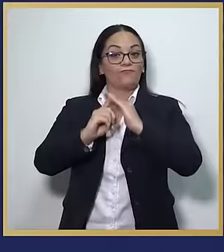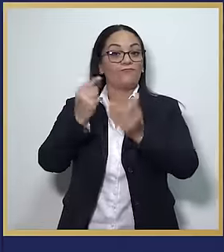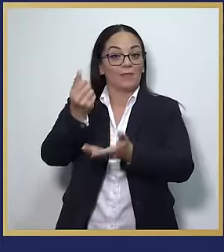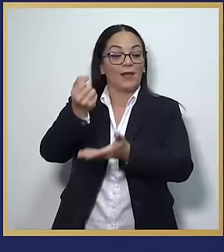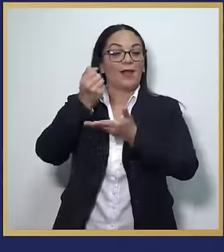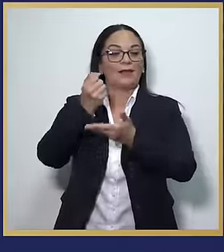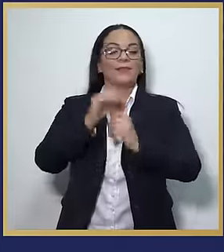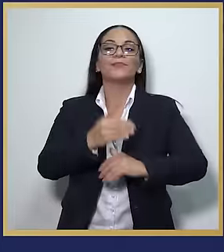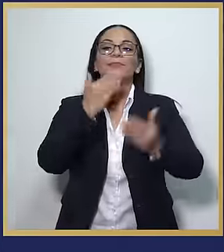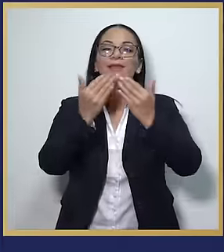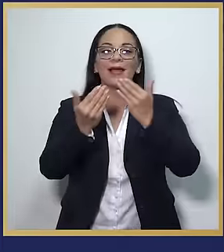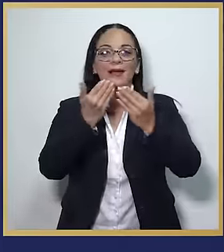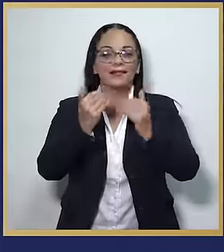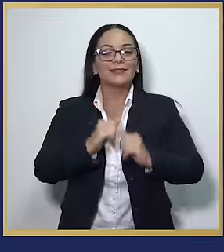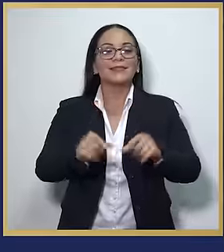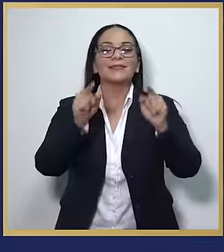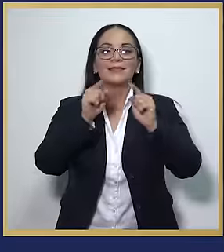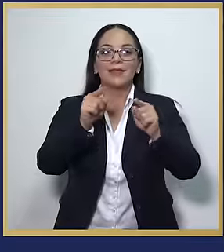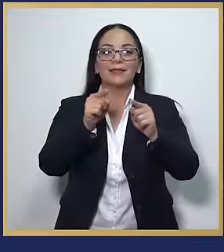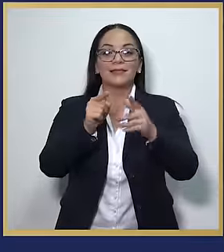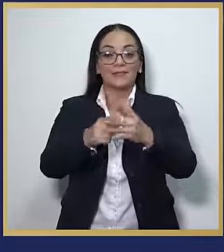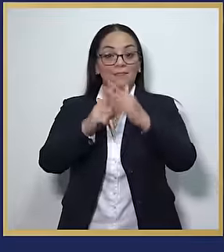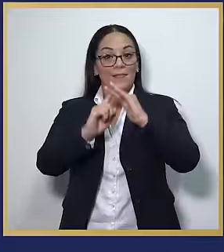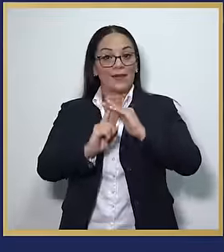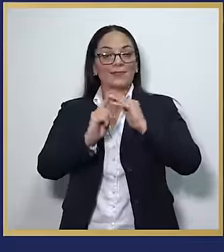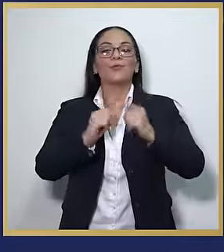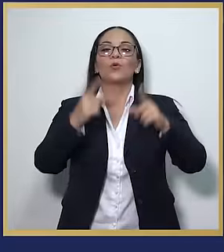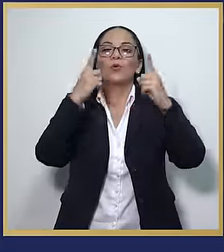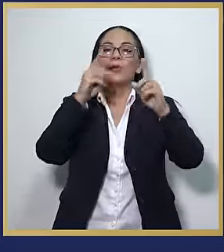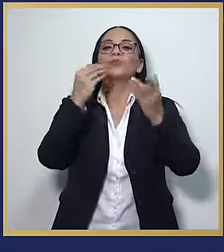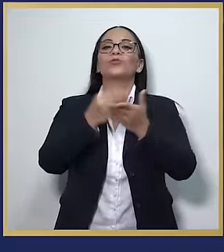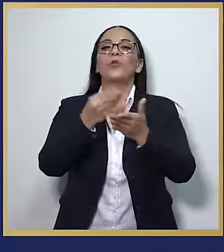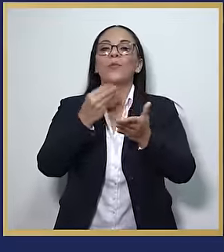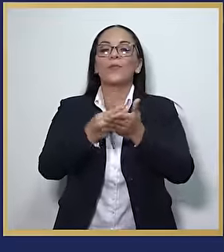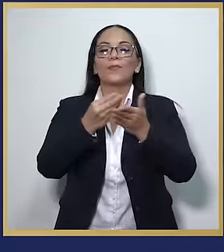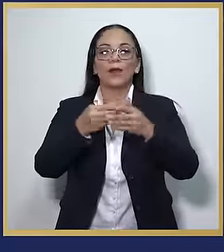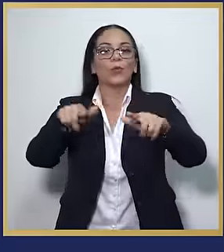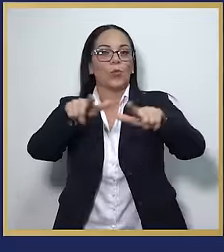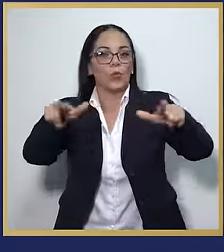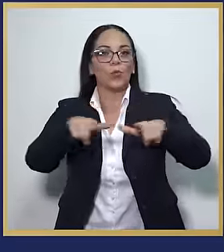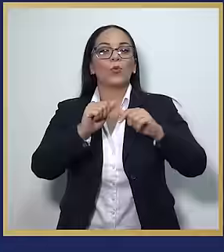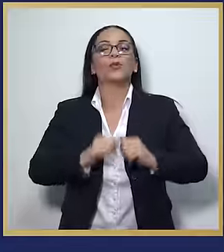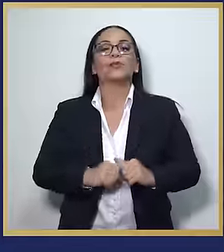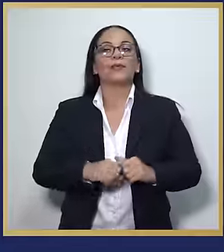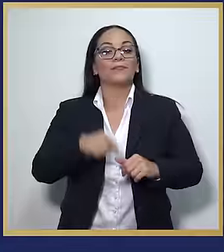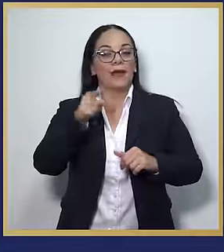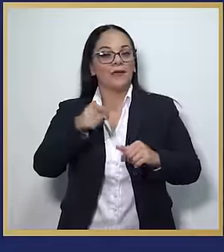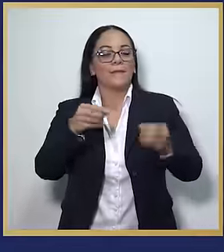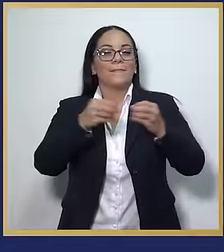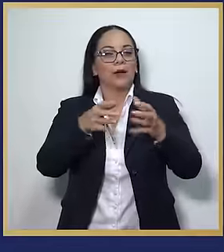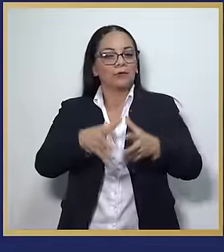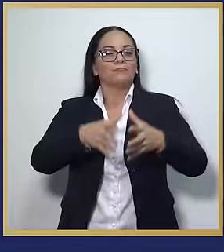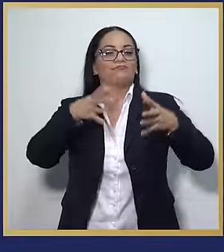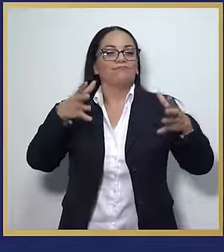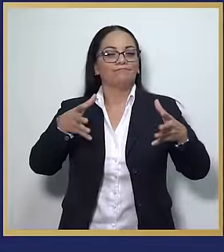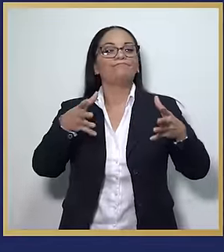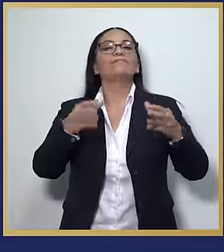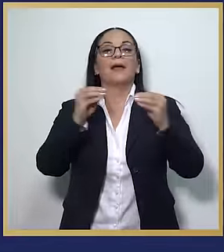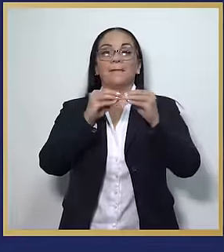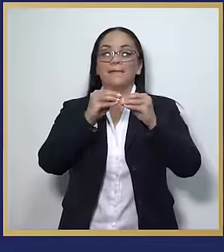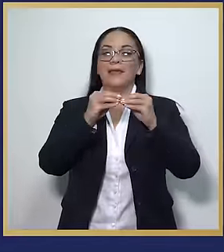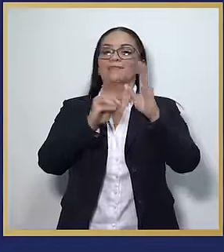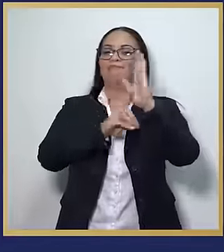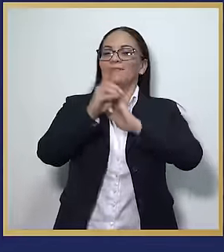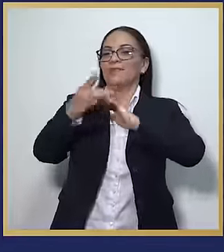financiaron y gracias a ese crédito logramos adquirir este terreno donde hemos podido desarrollar un poquito de